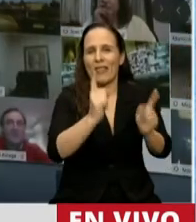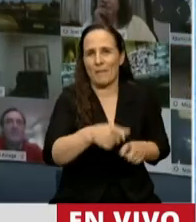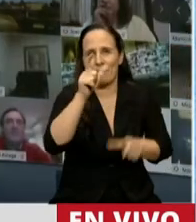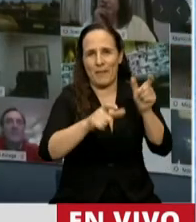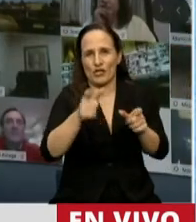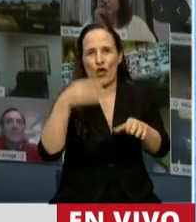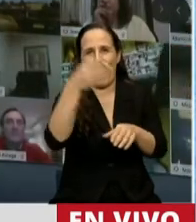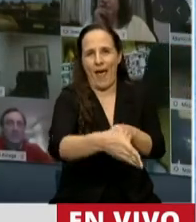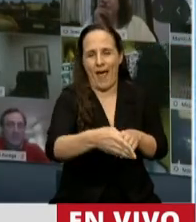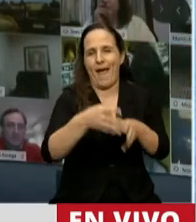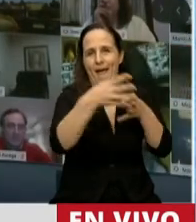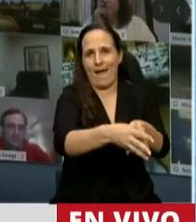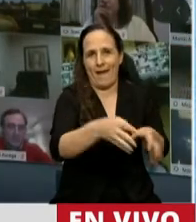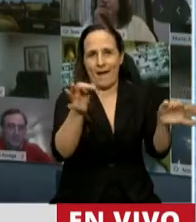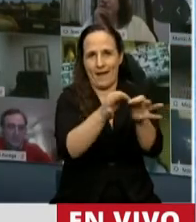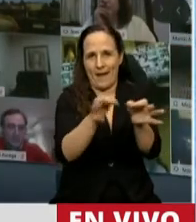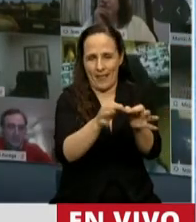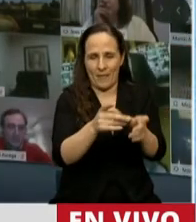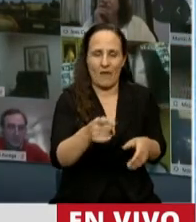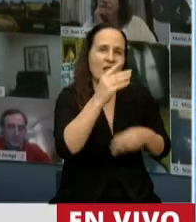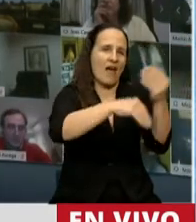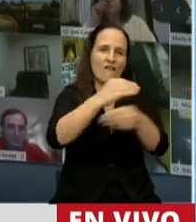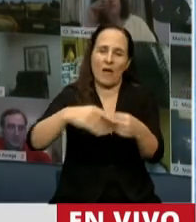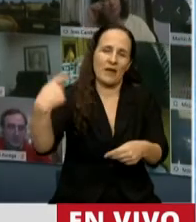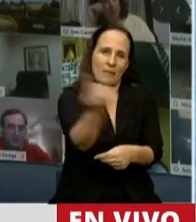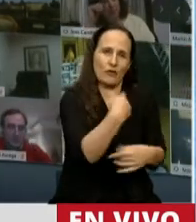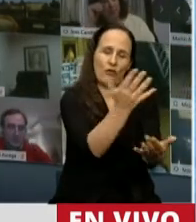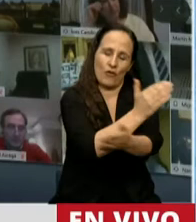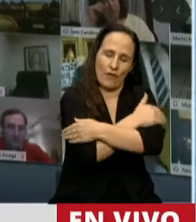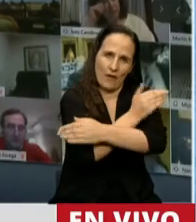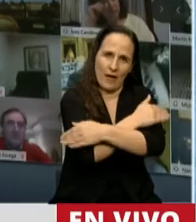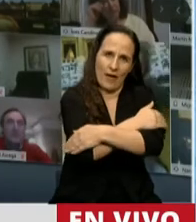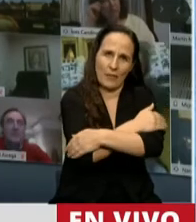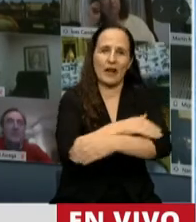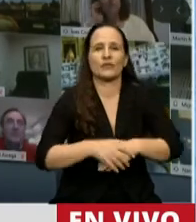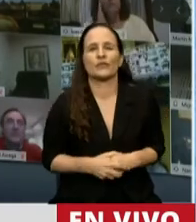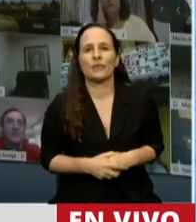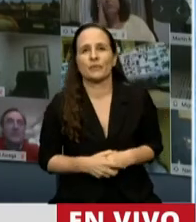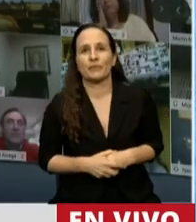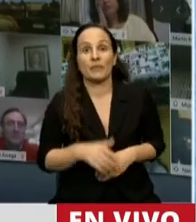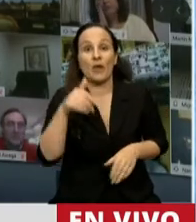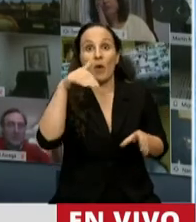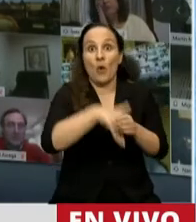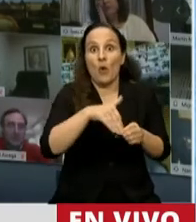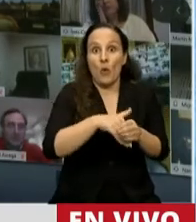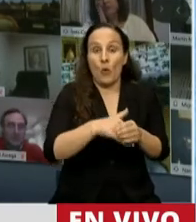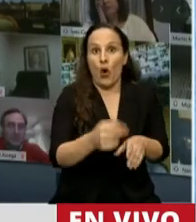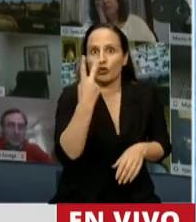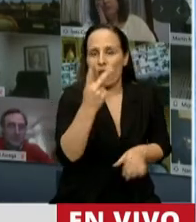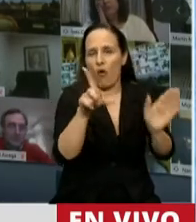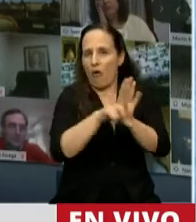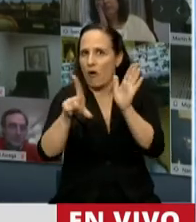Malvina, a sus familias. Un enorme abrazo. Estamos votando dos leyes de enorme trascendencia